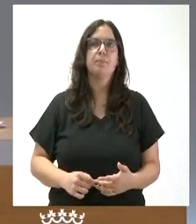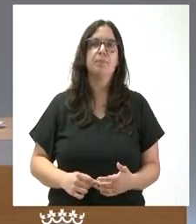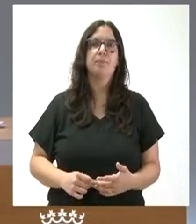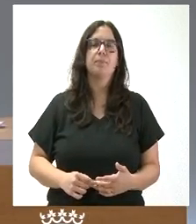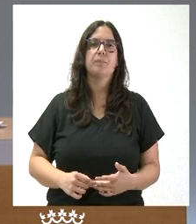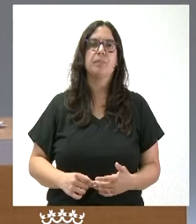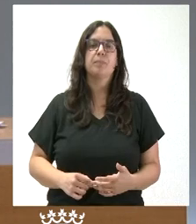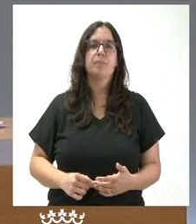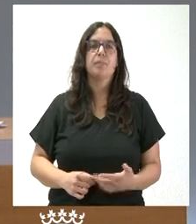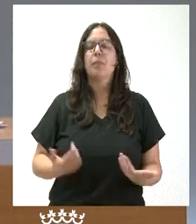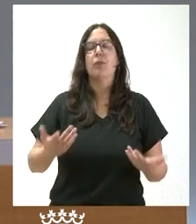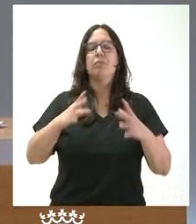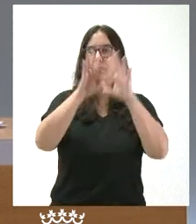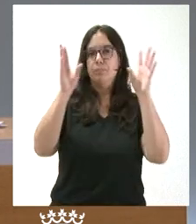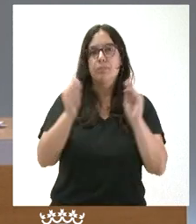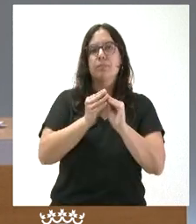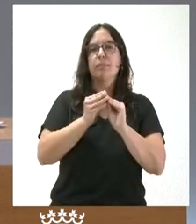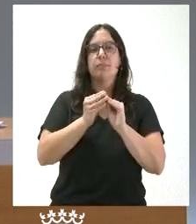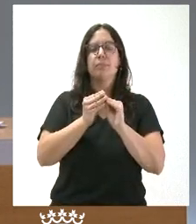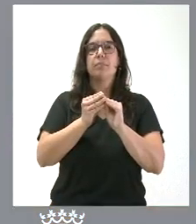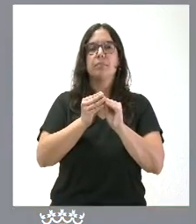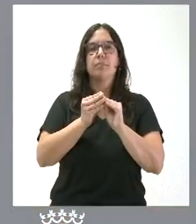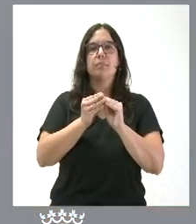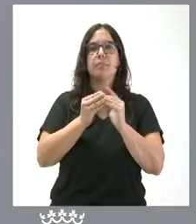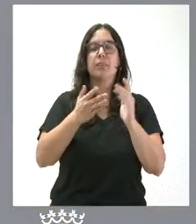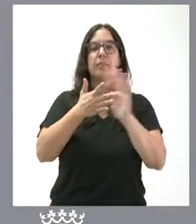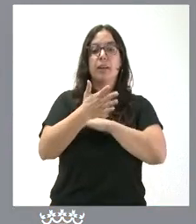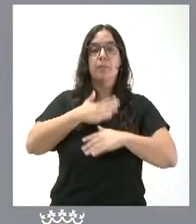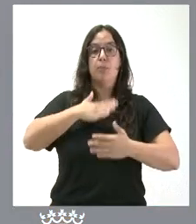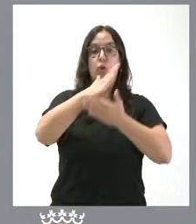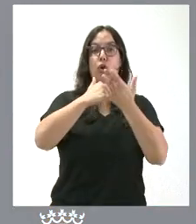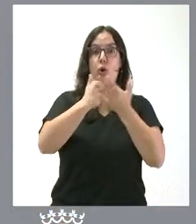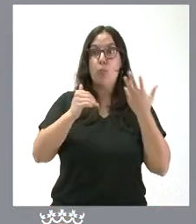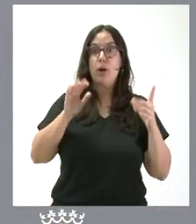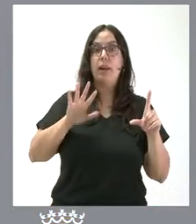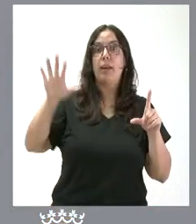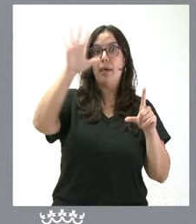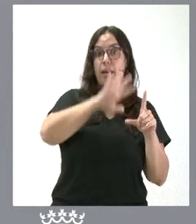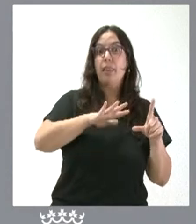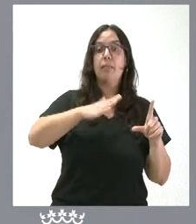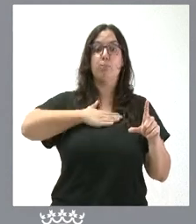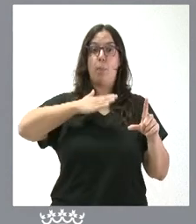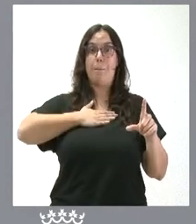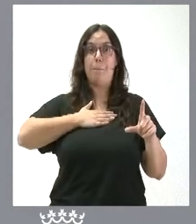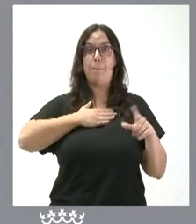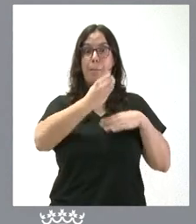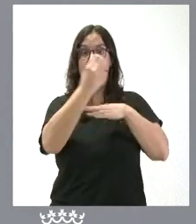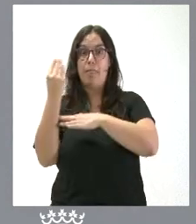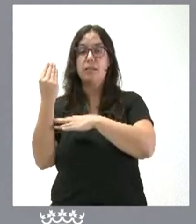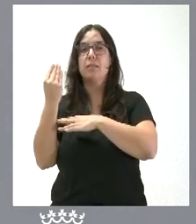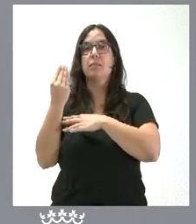Perdón, dicho de otra manera. Que se ha trasladado dentro de la comunidad autónoma esos bienes inmuebles, según las… Sí,